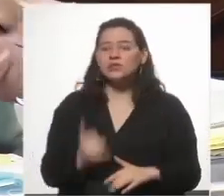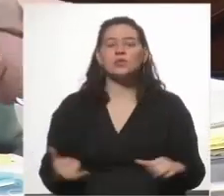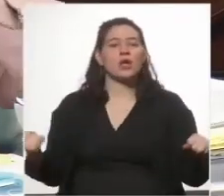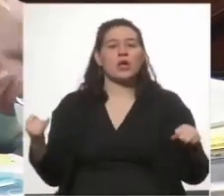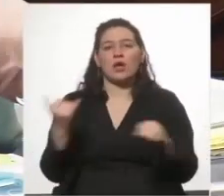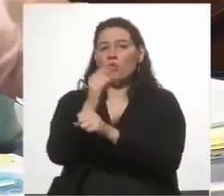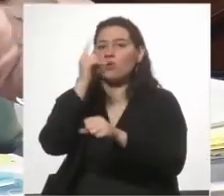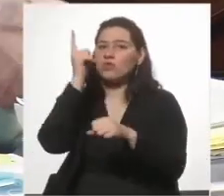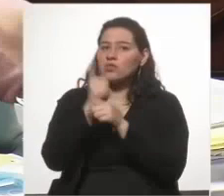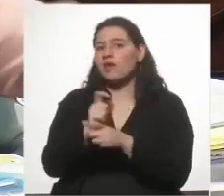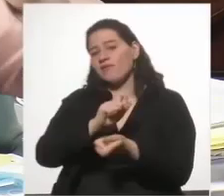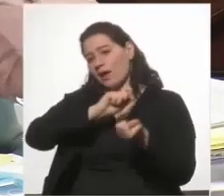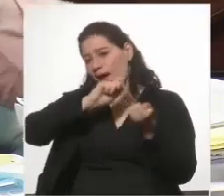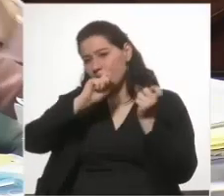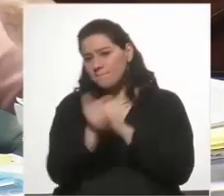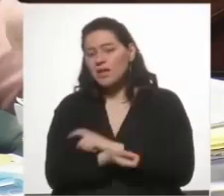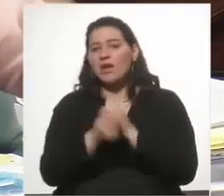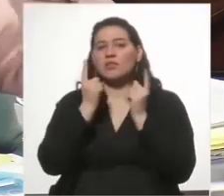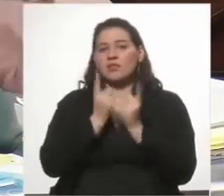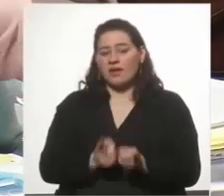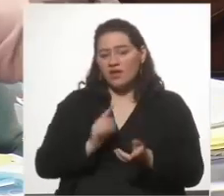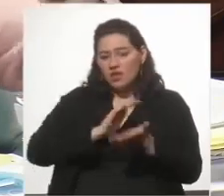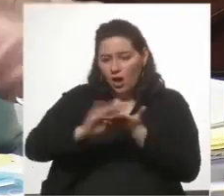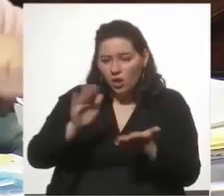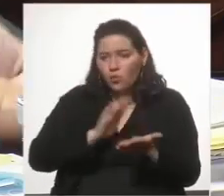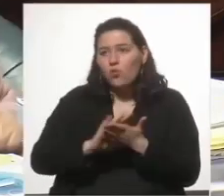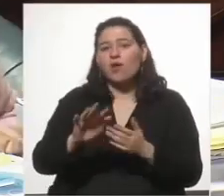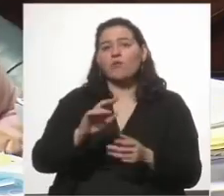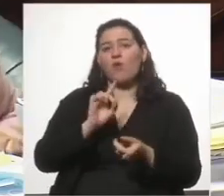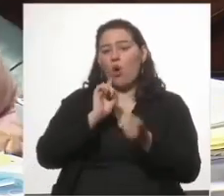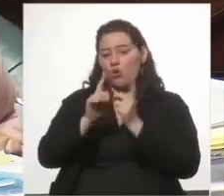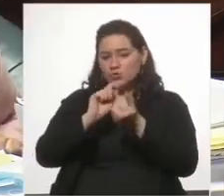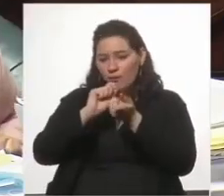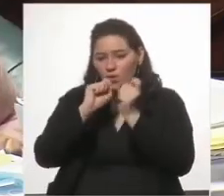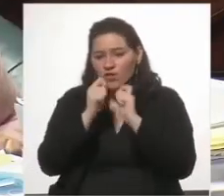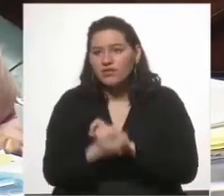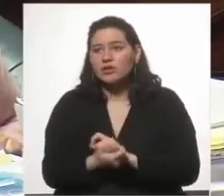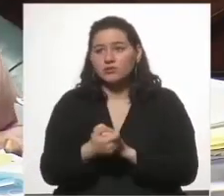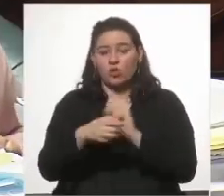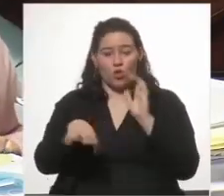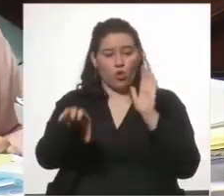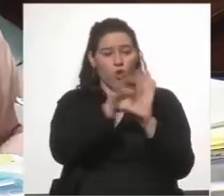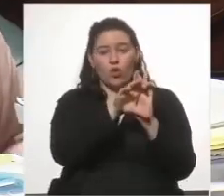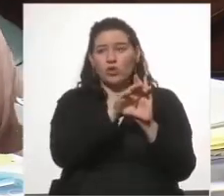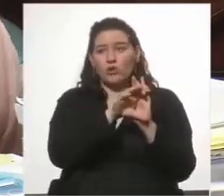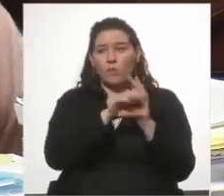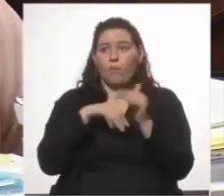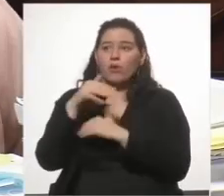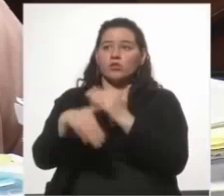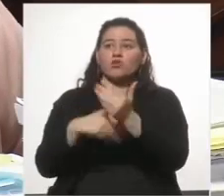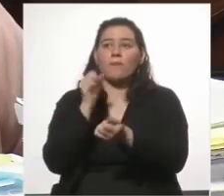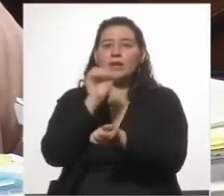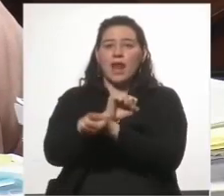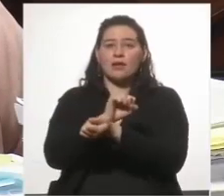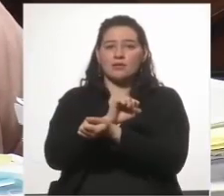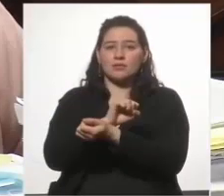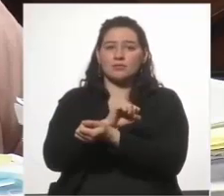hay que cambiarlo, hay que hacerlo de nuevo. 11 modificaciones tiene el Código de Proceso Penal.